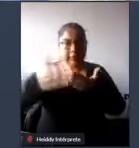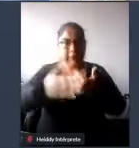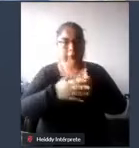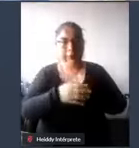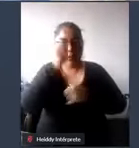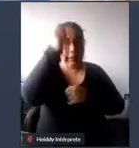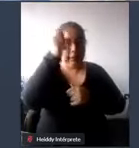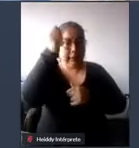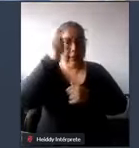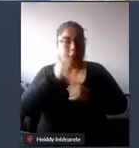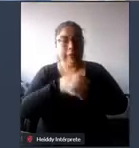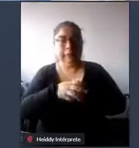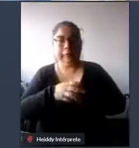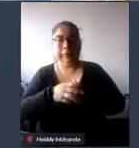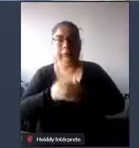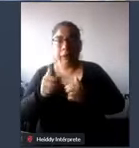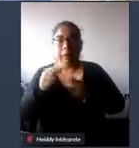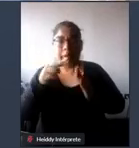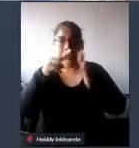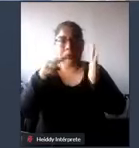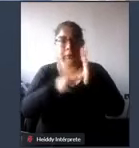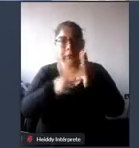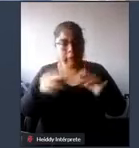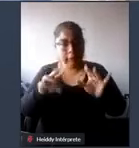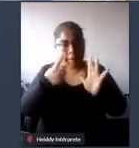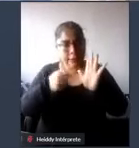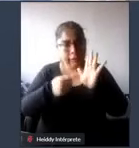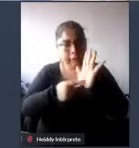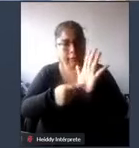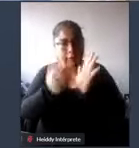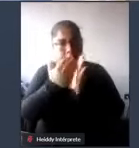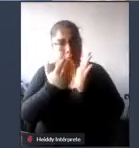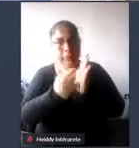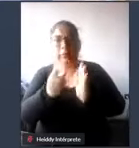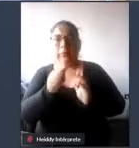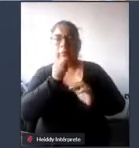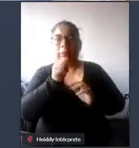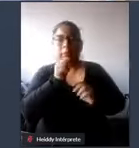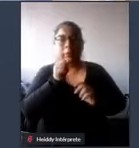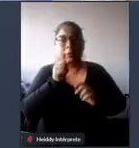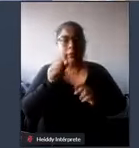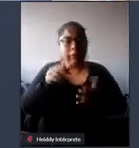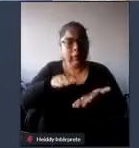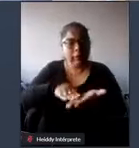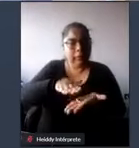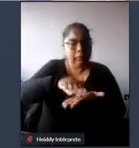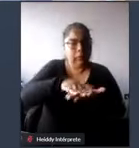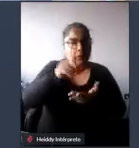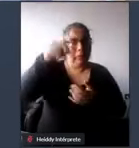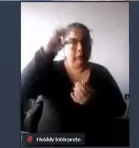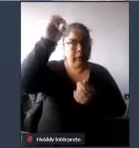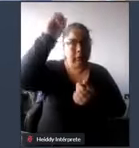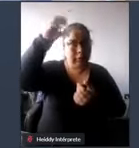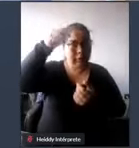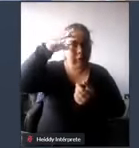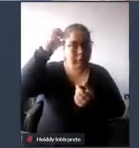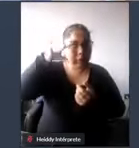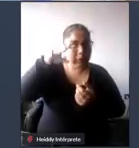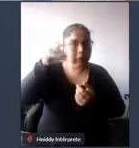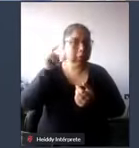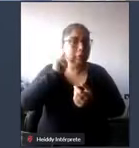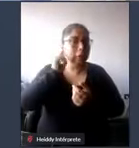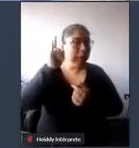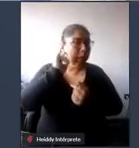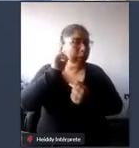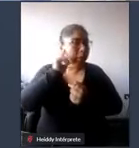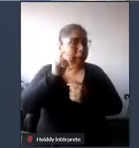en este proyecto se consideraron baldosas podotáctiles semáforos audibles